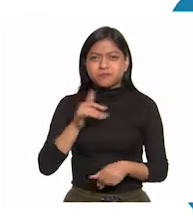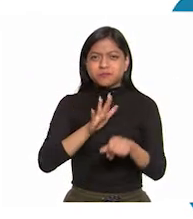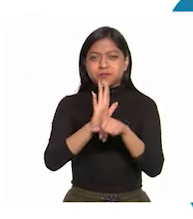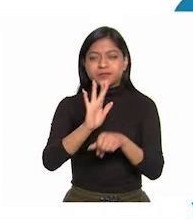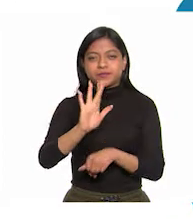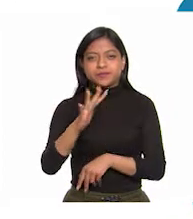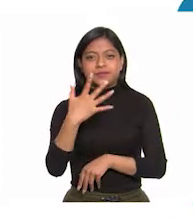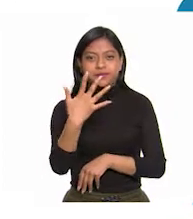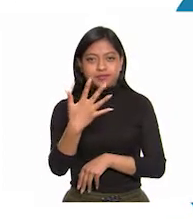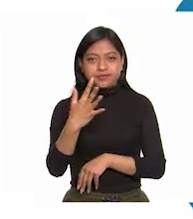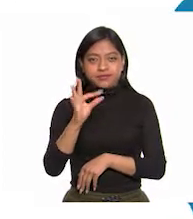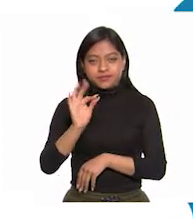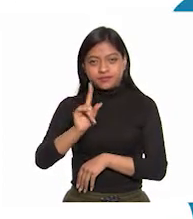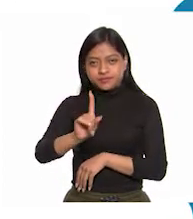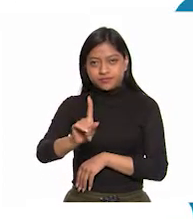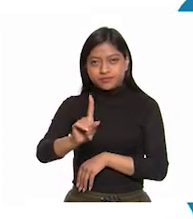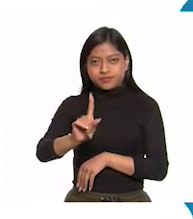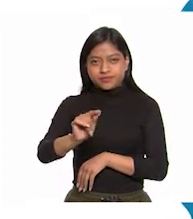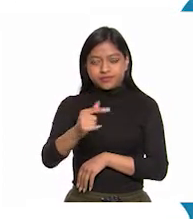teléfono